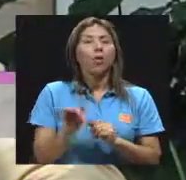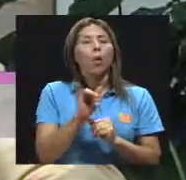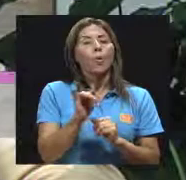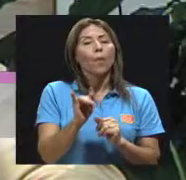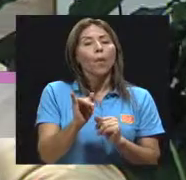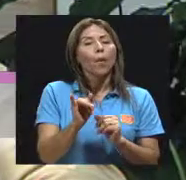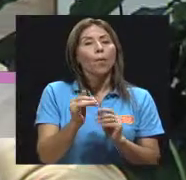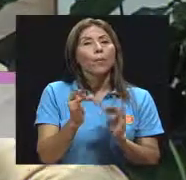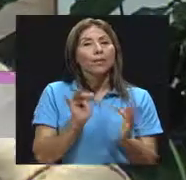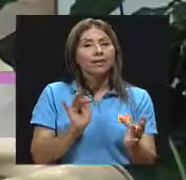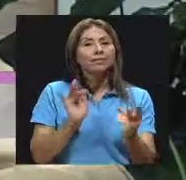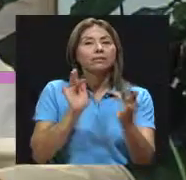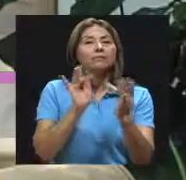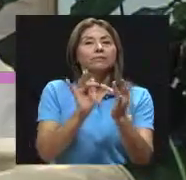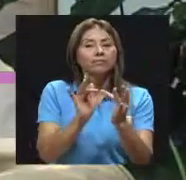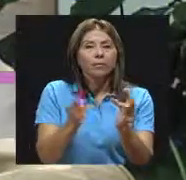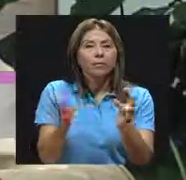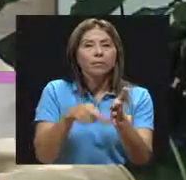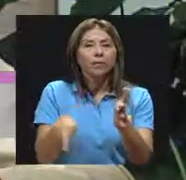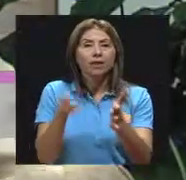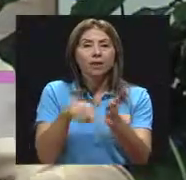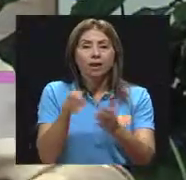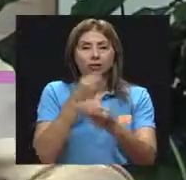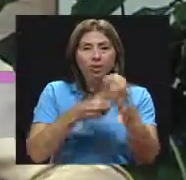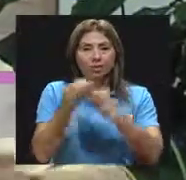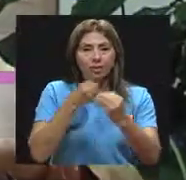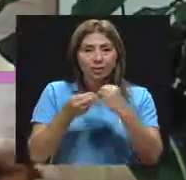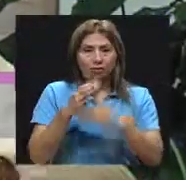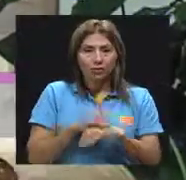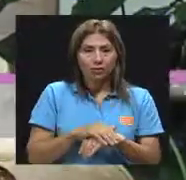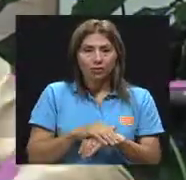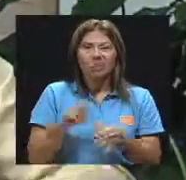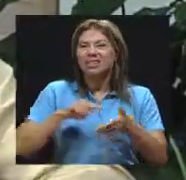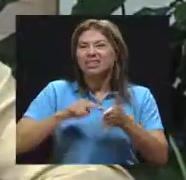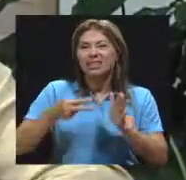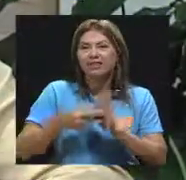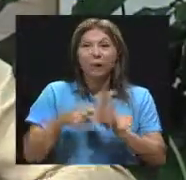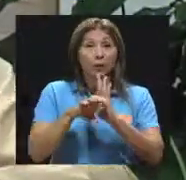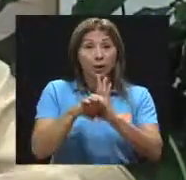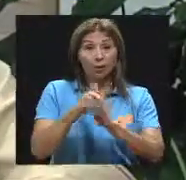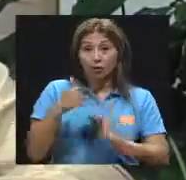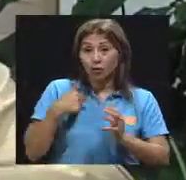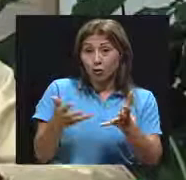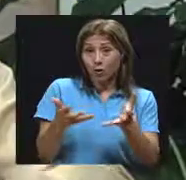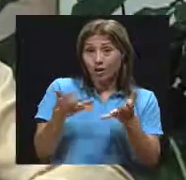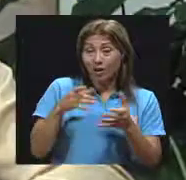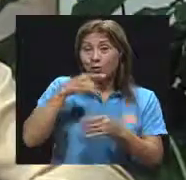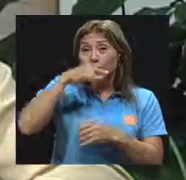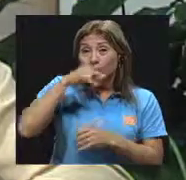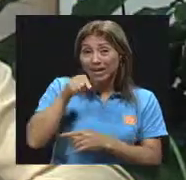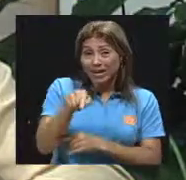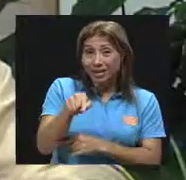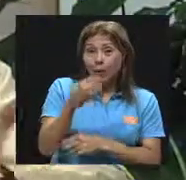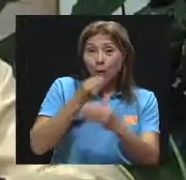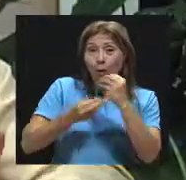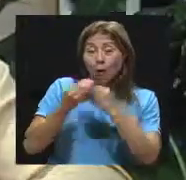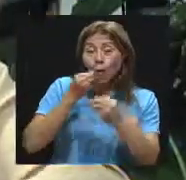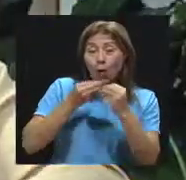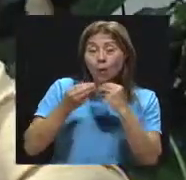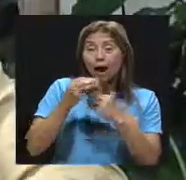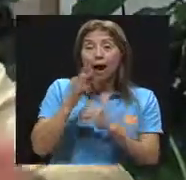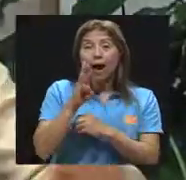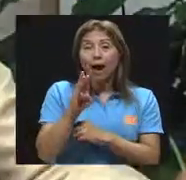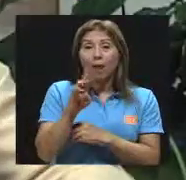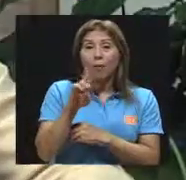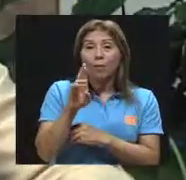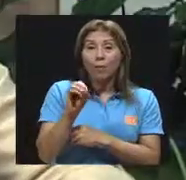alimentos, ¿verdad? ¿Qué significa eso? Si yo quiero que, por ejemplo, un niño coma brócoli, por poner un ejemplo de un alimento